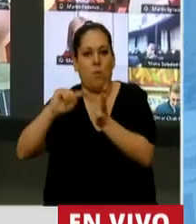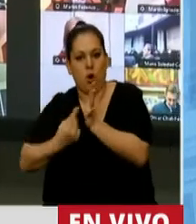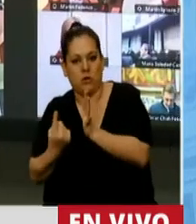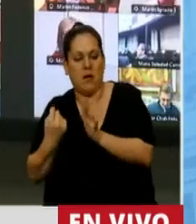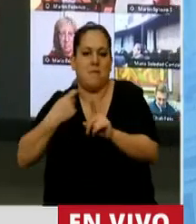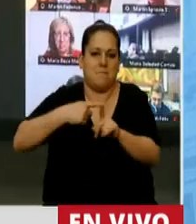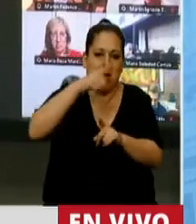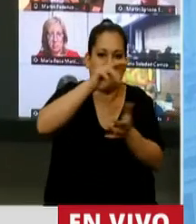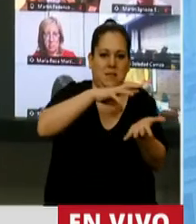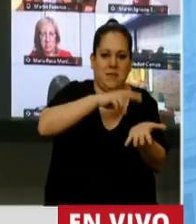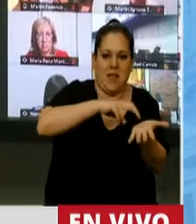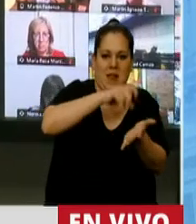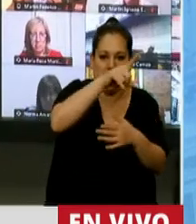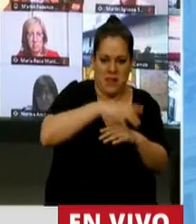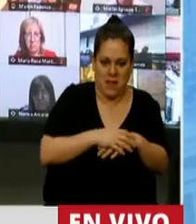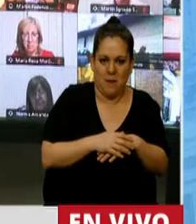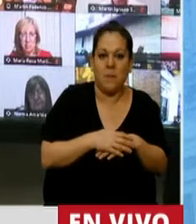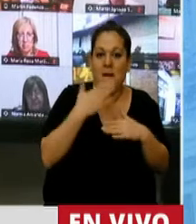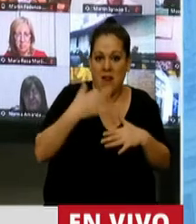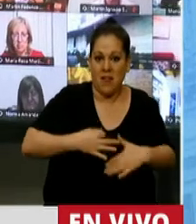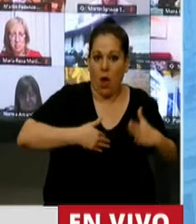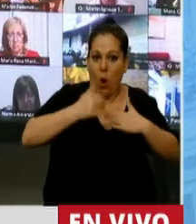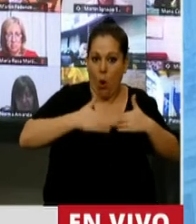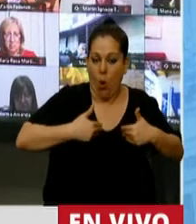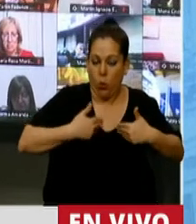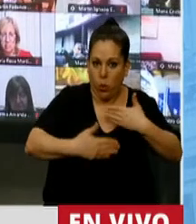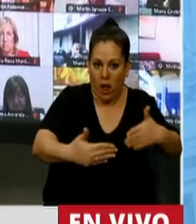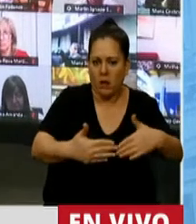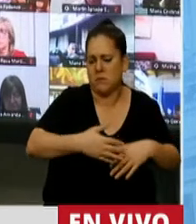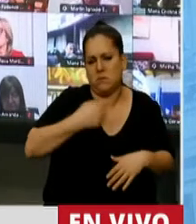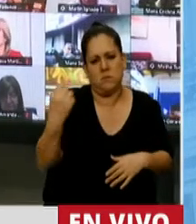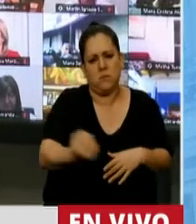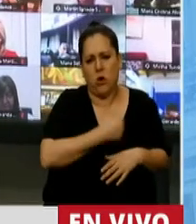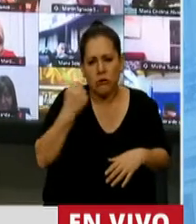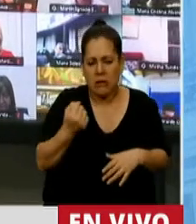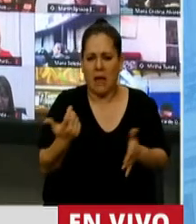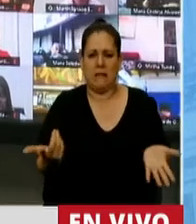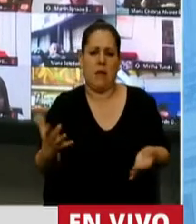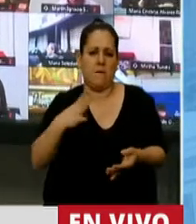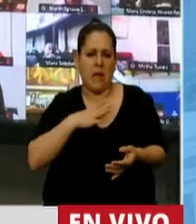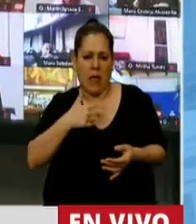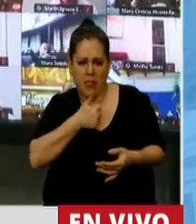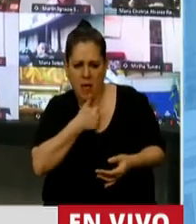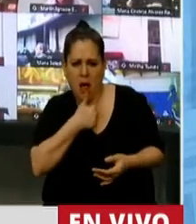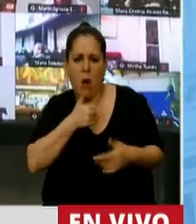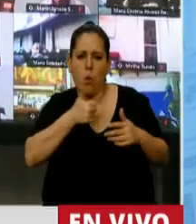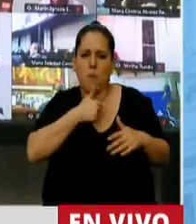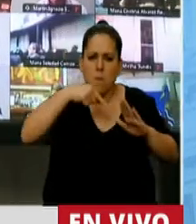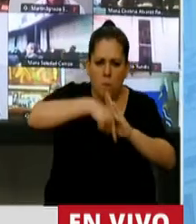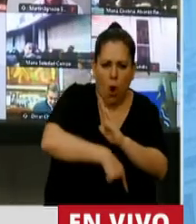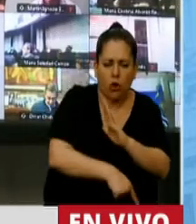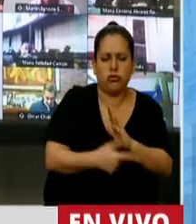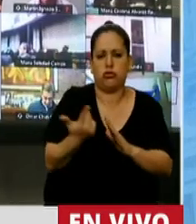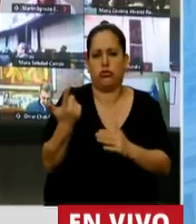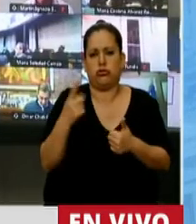Tampoco a nadie se le escapa la importancia que tienen estas obras por estos lares. La falta de agua, de pozos, de redes domiciliarias